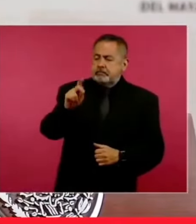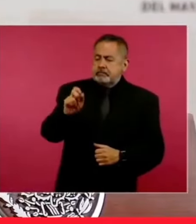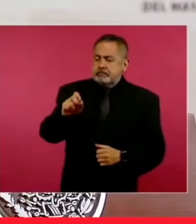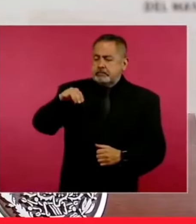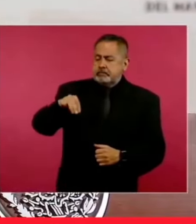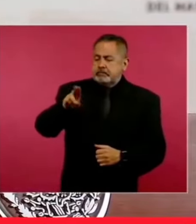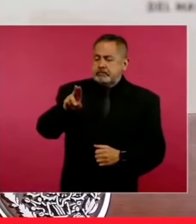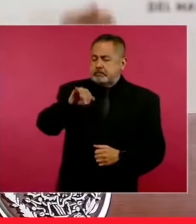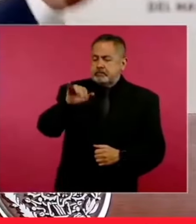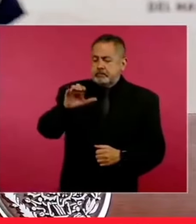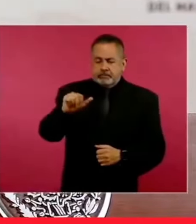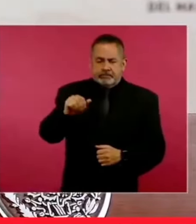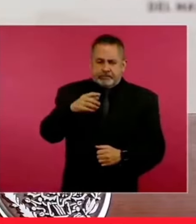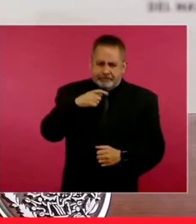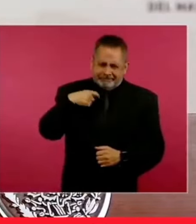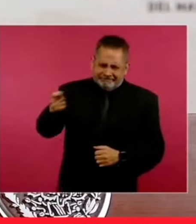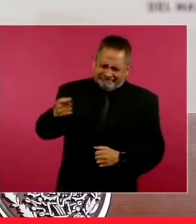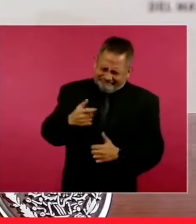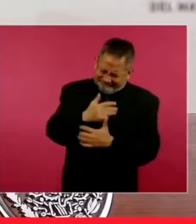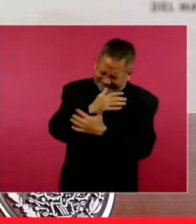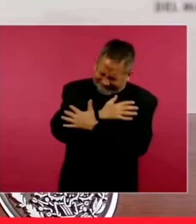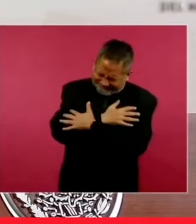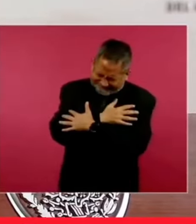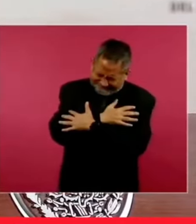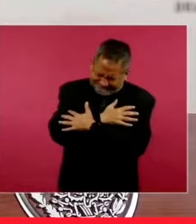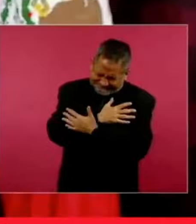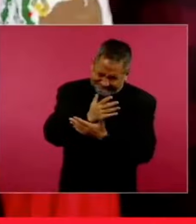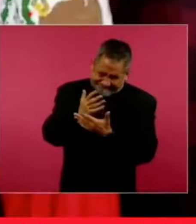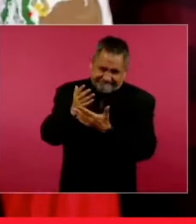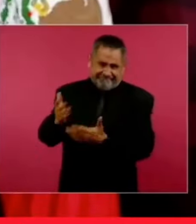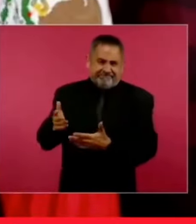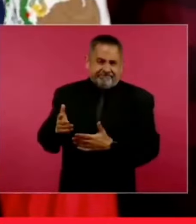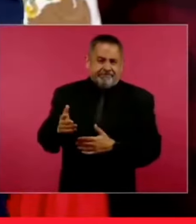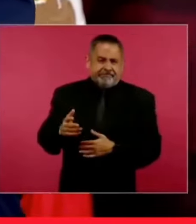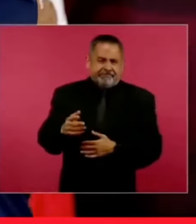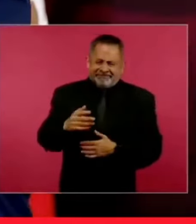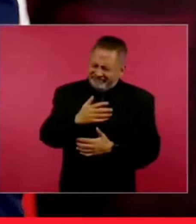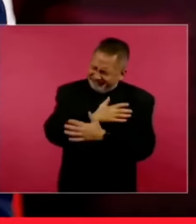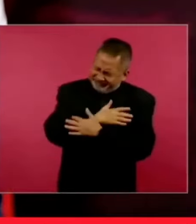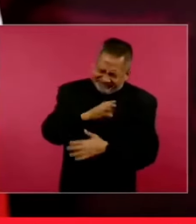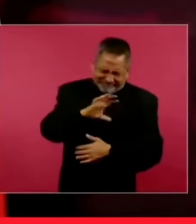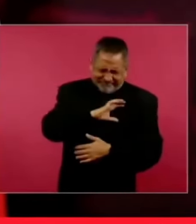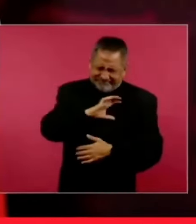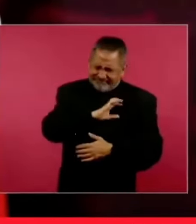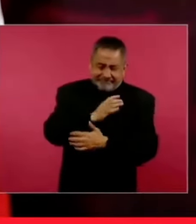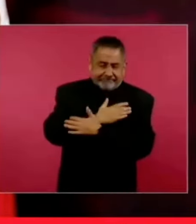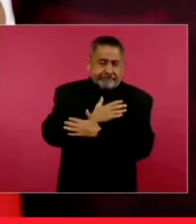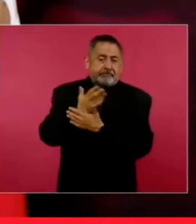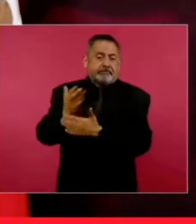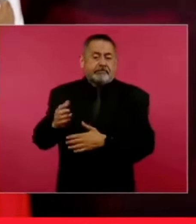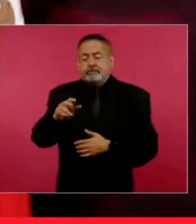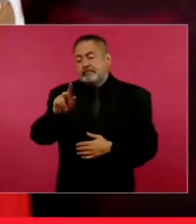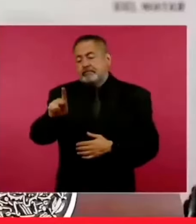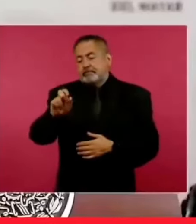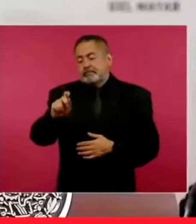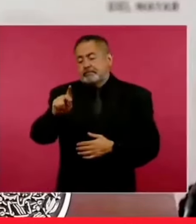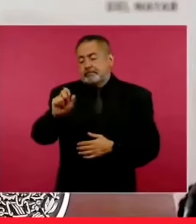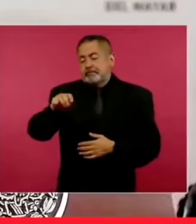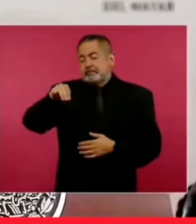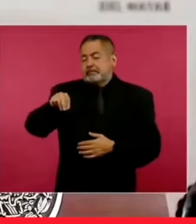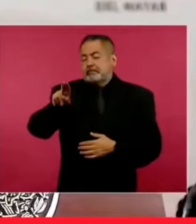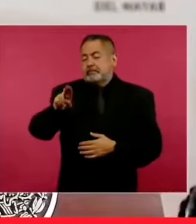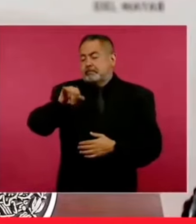que le quiero mandar así un gran abrazo, porque